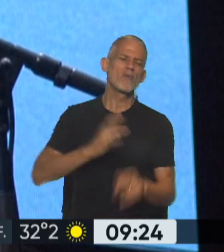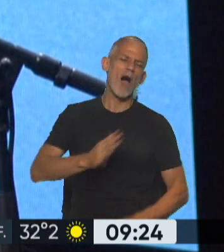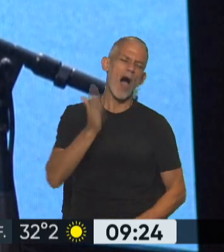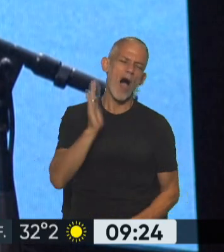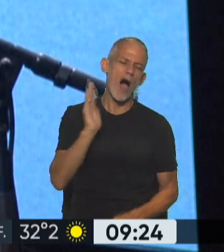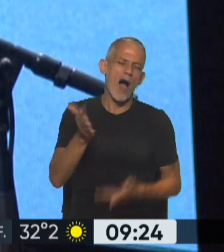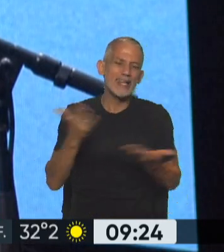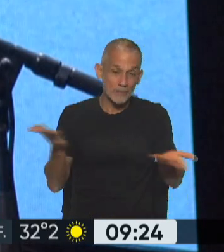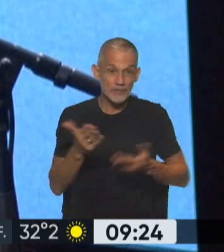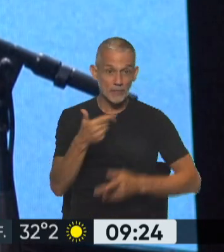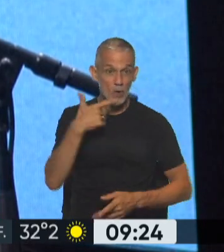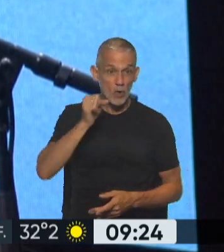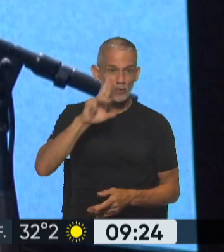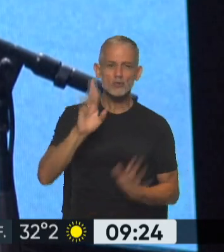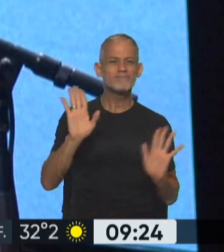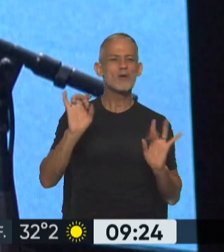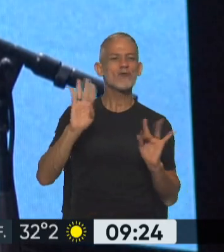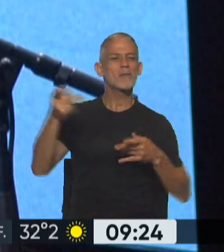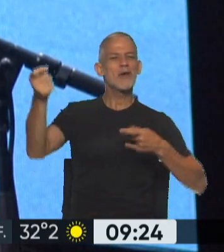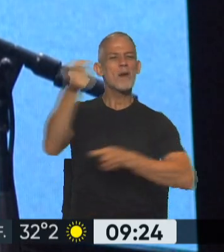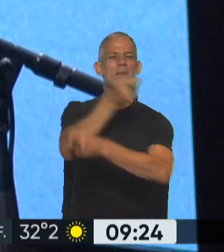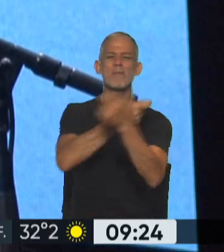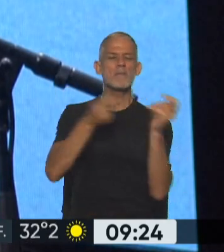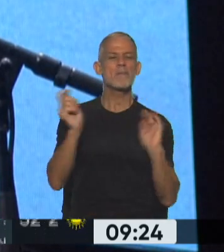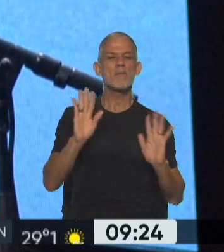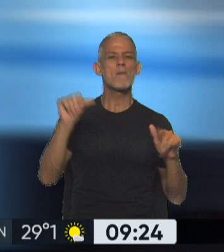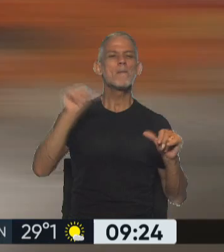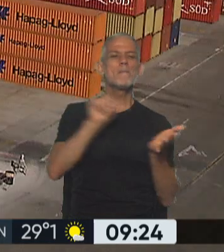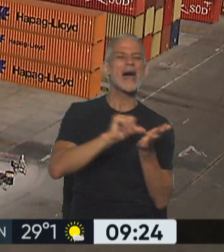aclaró que su uso se limitaría a operaciones de comercio bilateral.